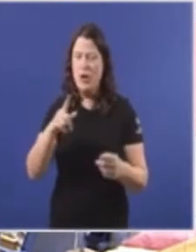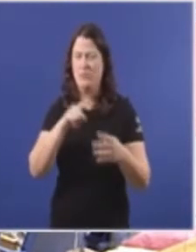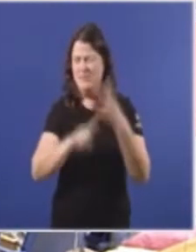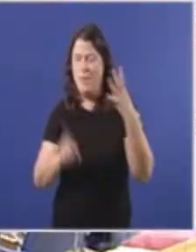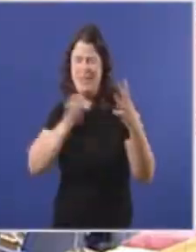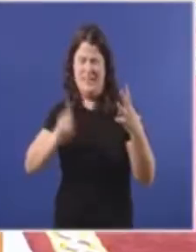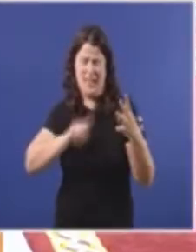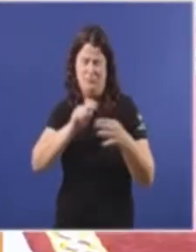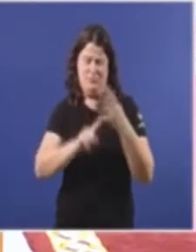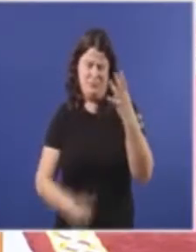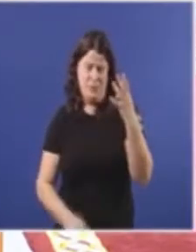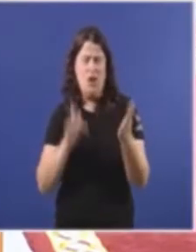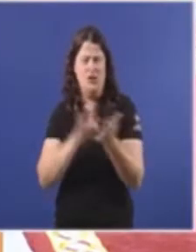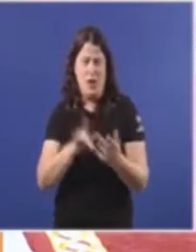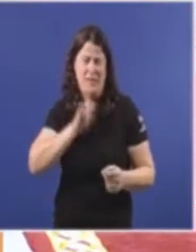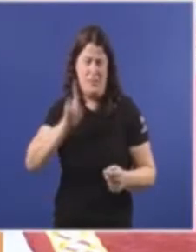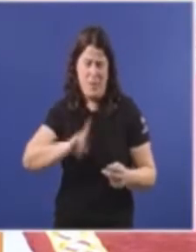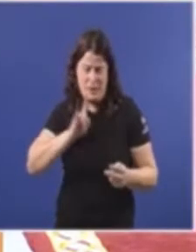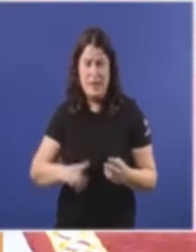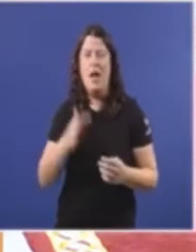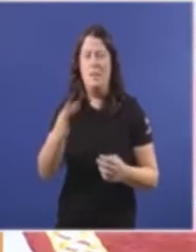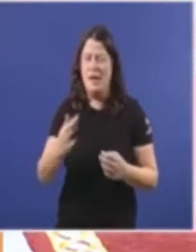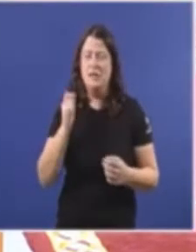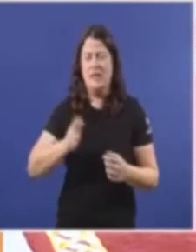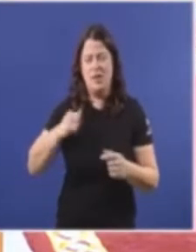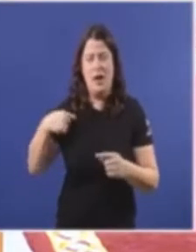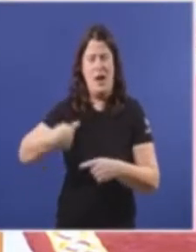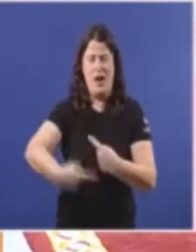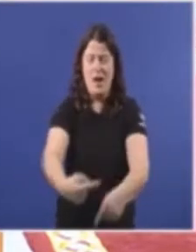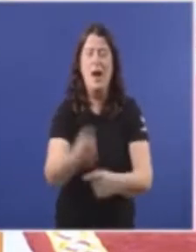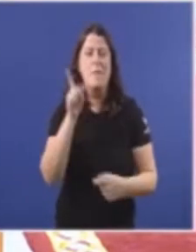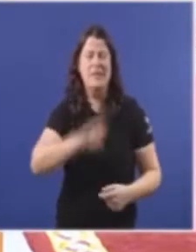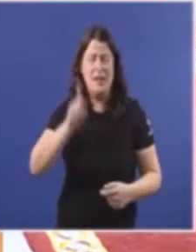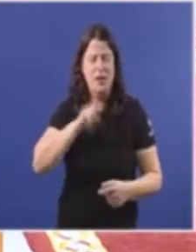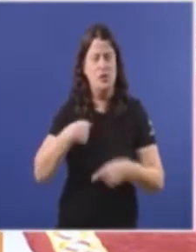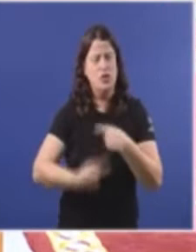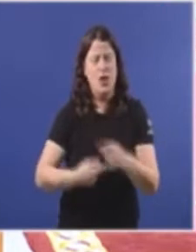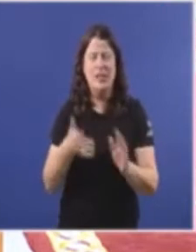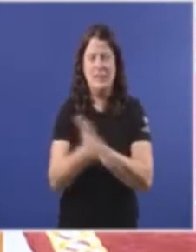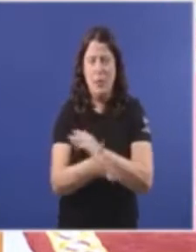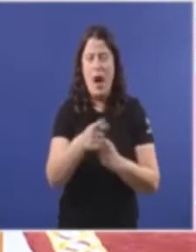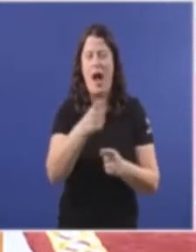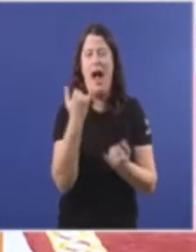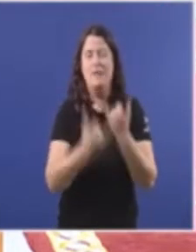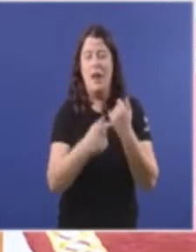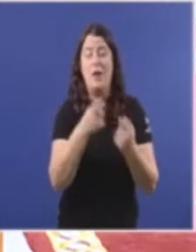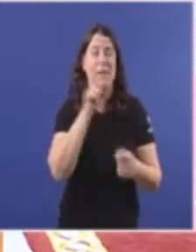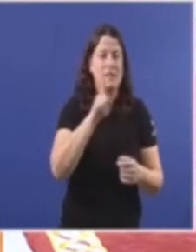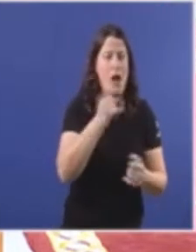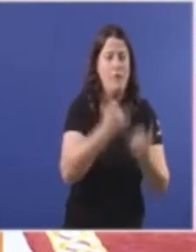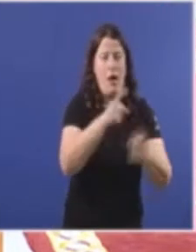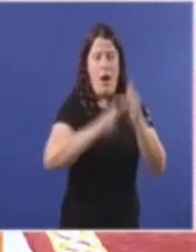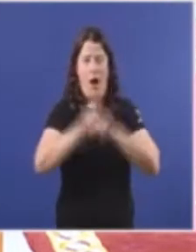Continuadas Pola sucesión De mentiras Escalonadas Que vostedes Fixeron día Tras días Rectificando As súas propias mentiras